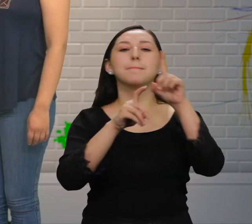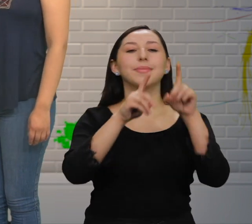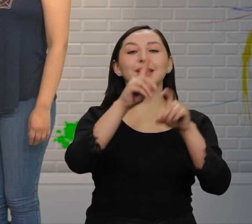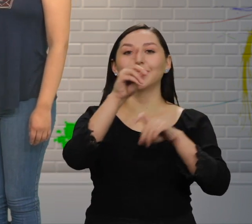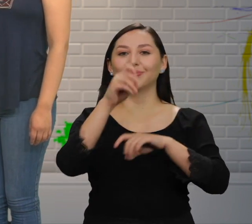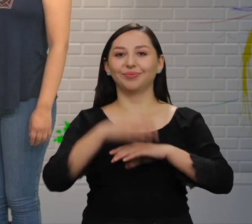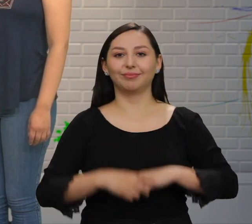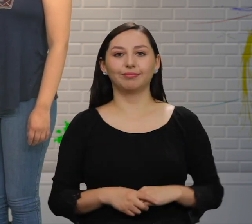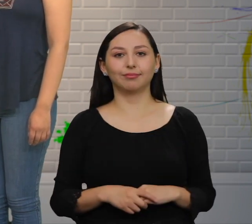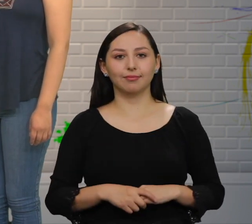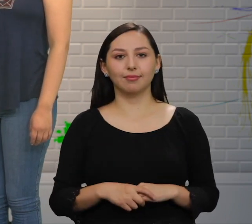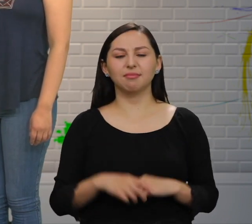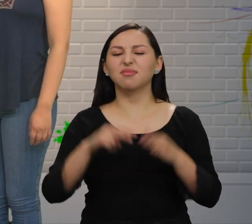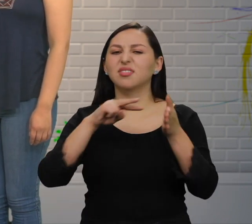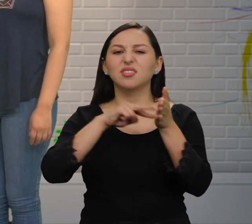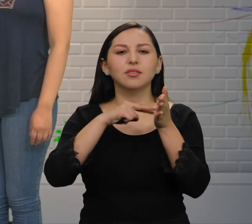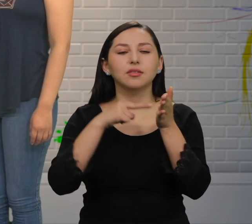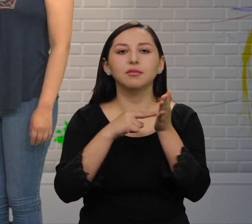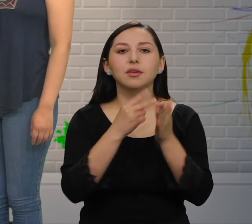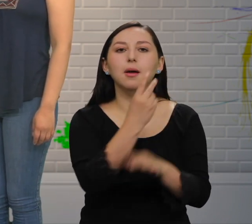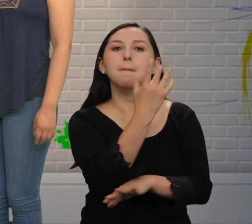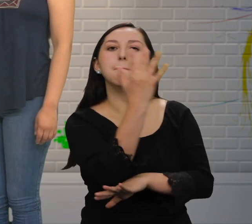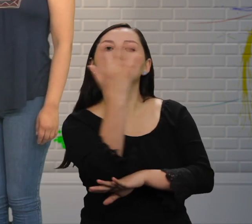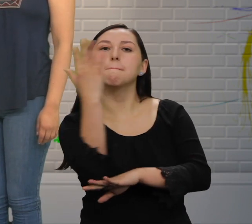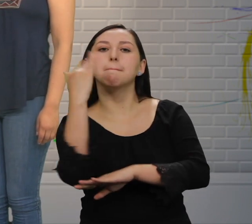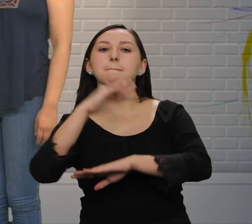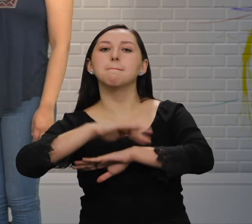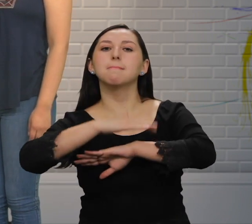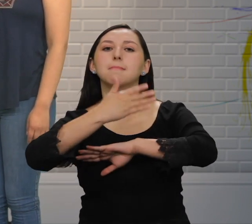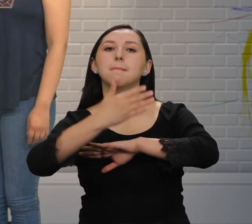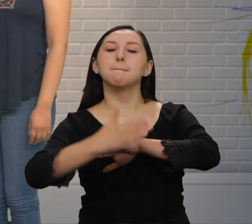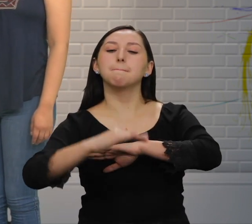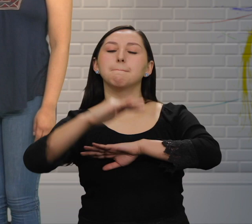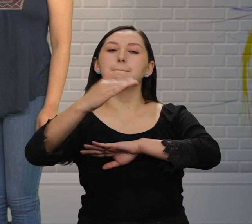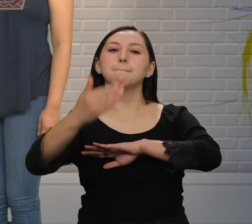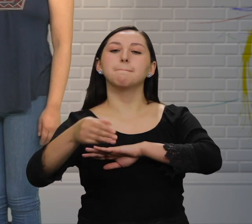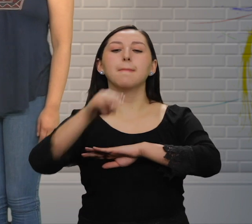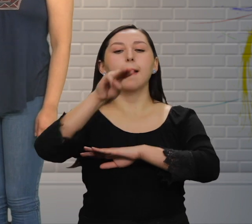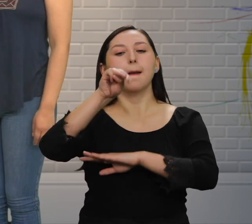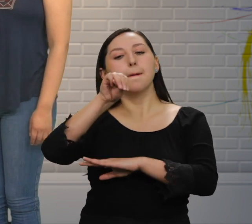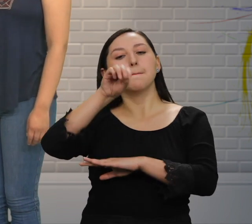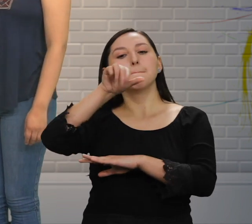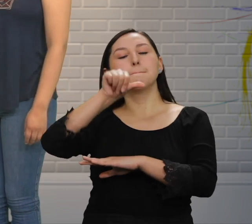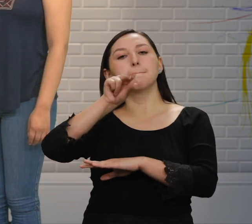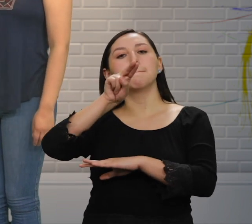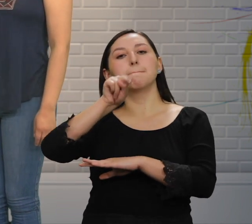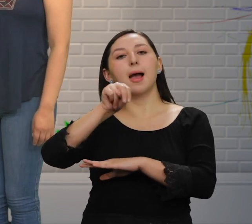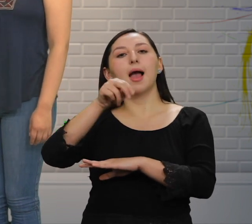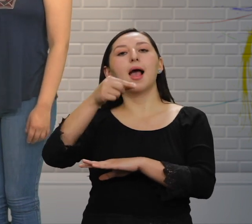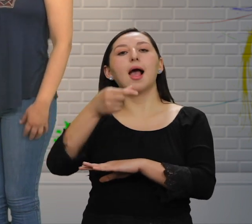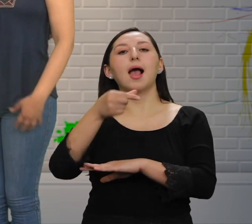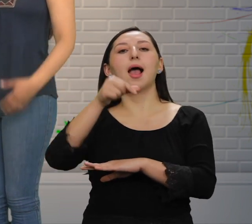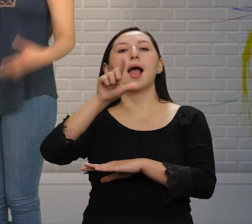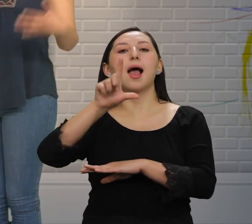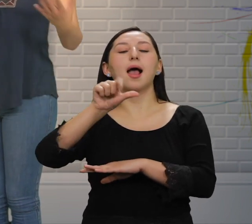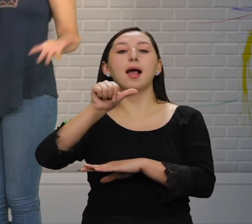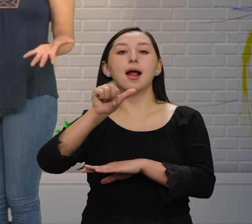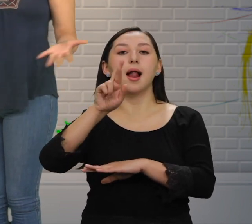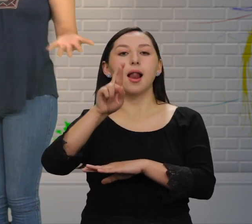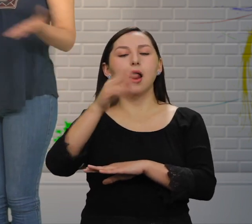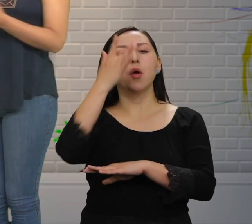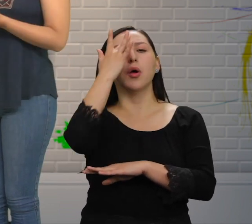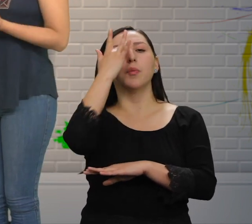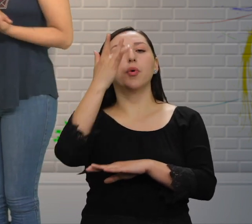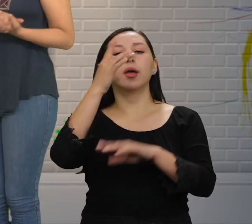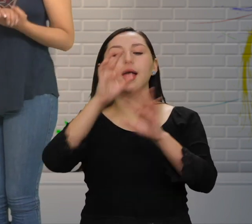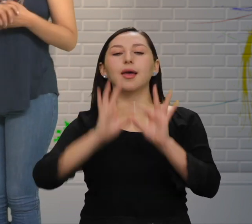¿Qué es un manglar? Y por qué es importante que cuidemos el manglar Hoy día